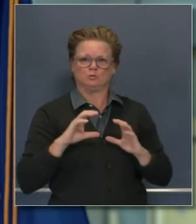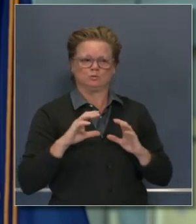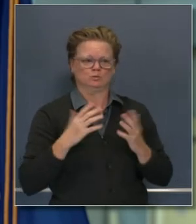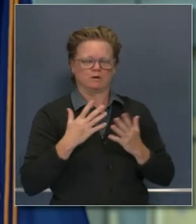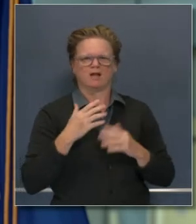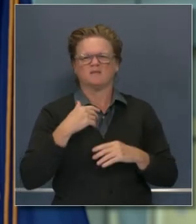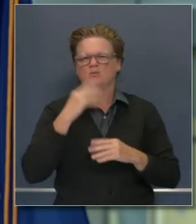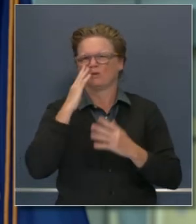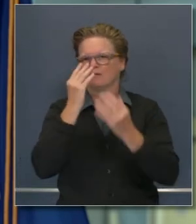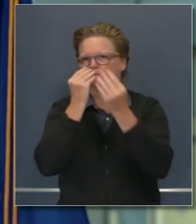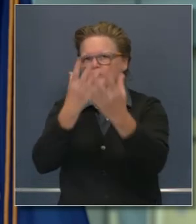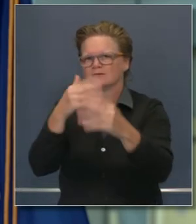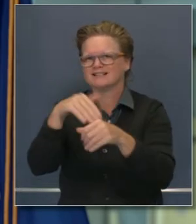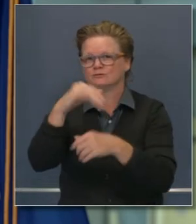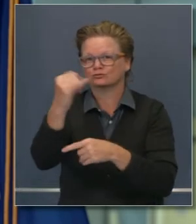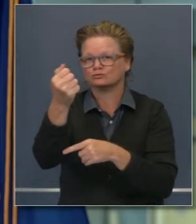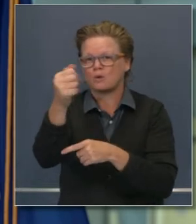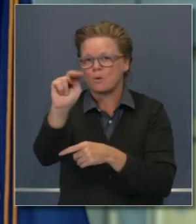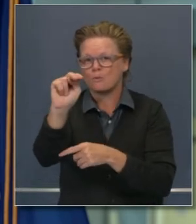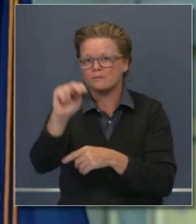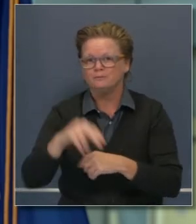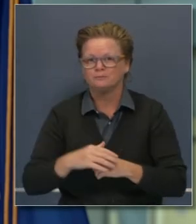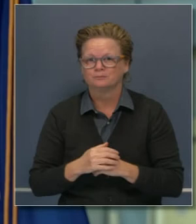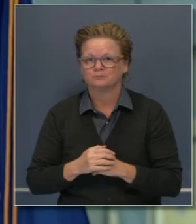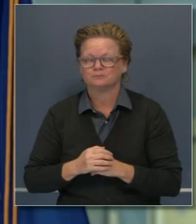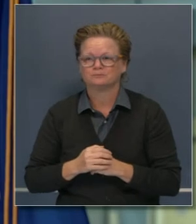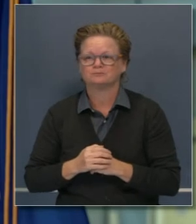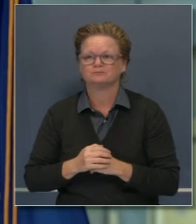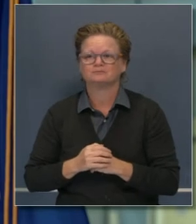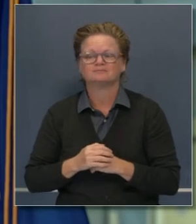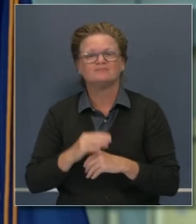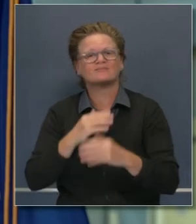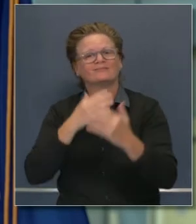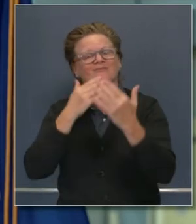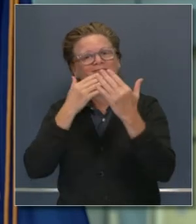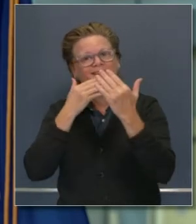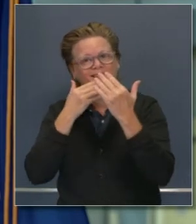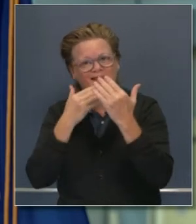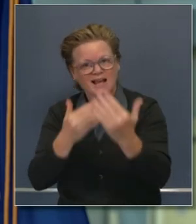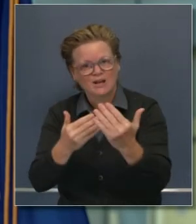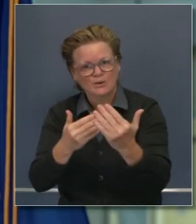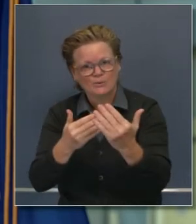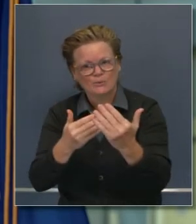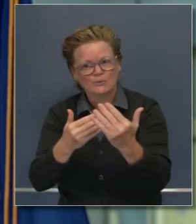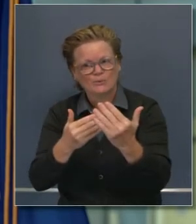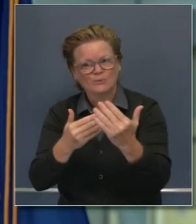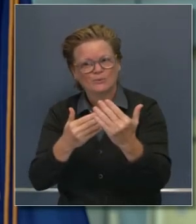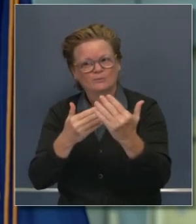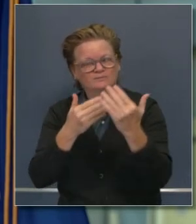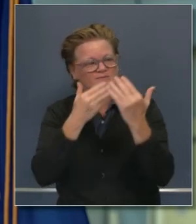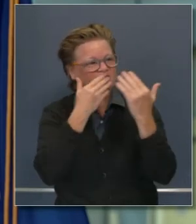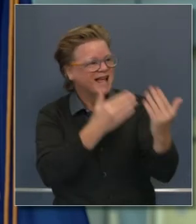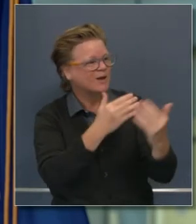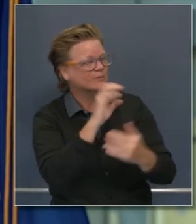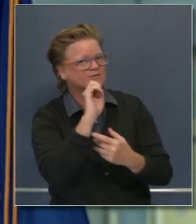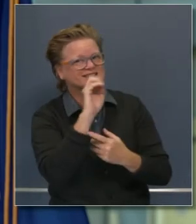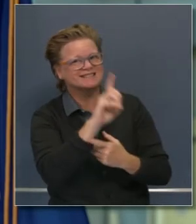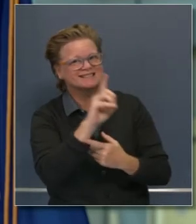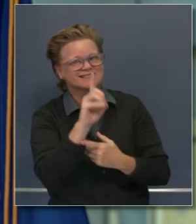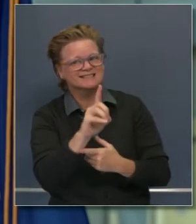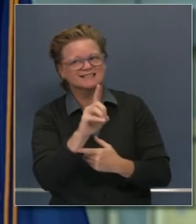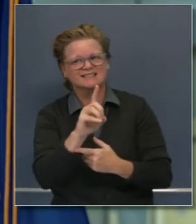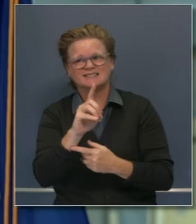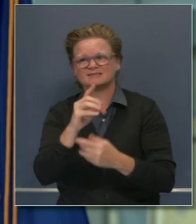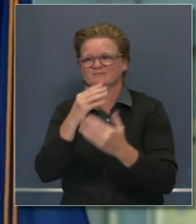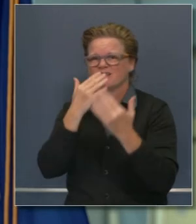eso, quiero dar gracias a todos por la oportunidad de ponernos al día con las noticias de último momento del fin de